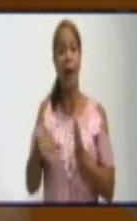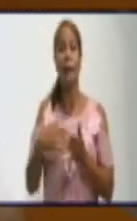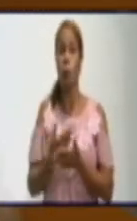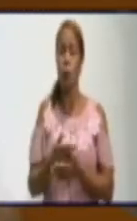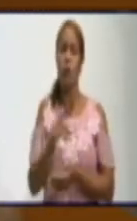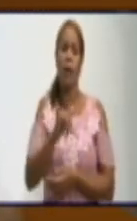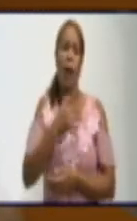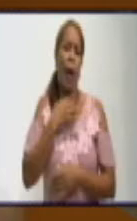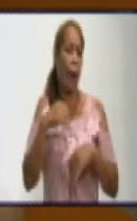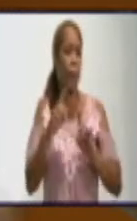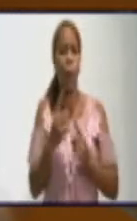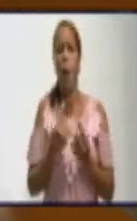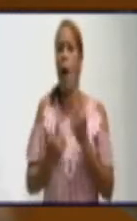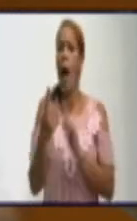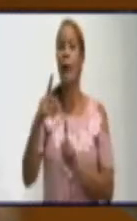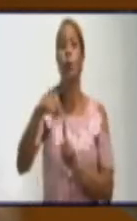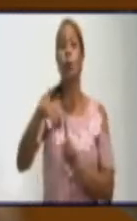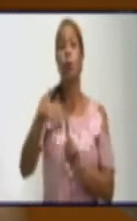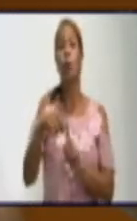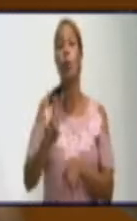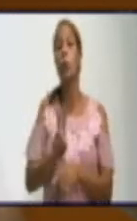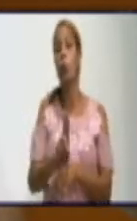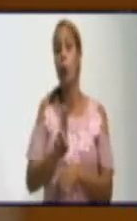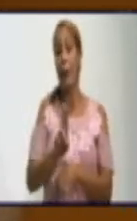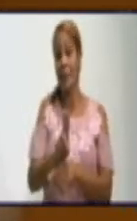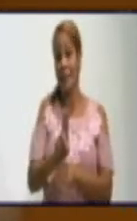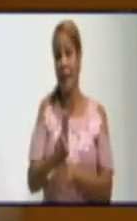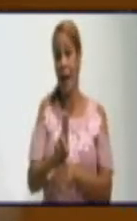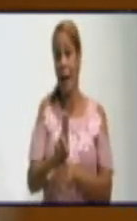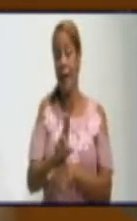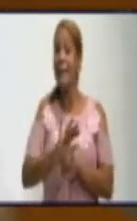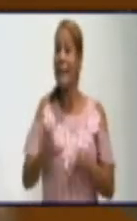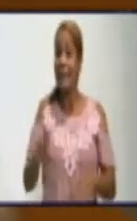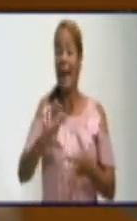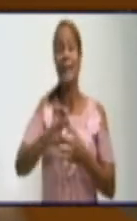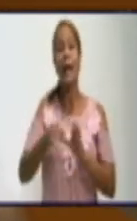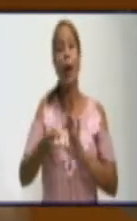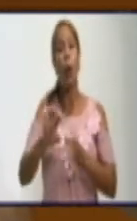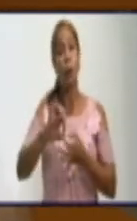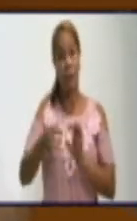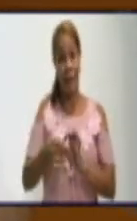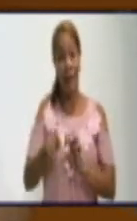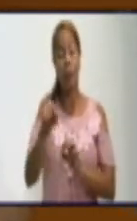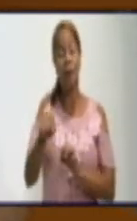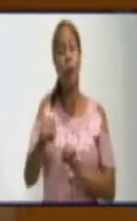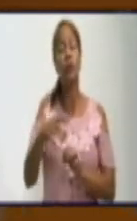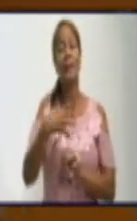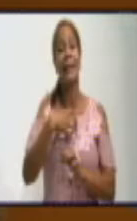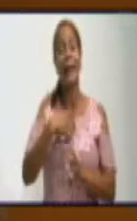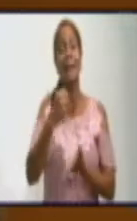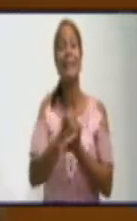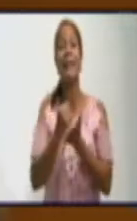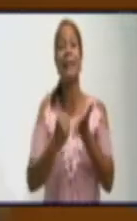oncopediatría, algún servicio que ya está coordinado y va con el certificado médico